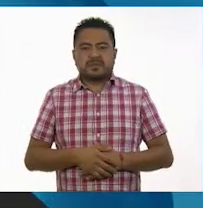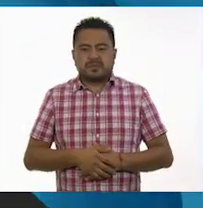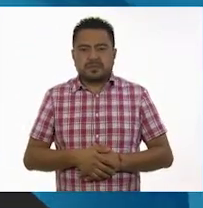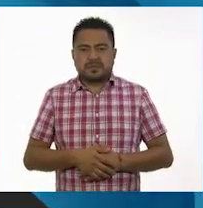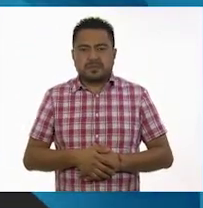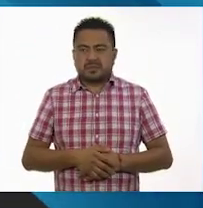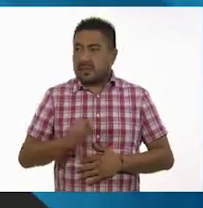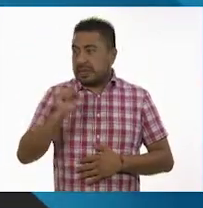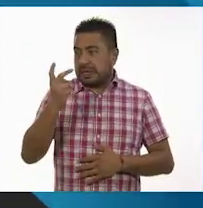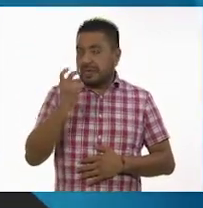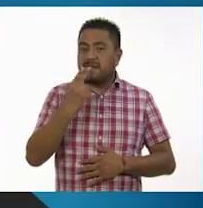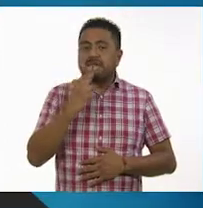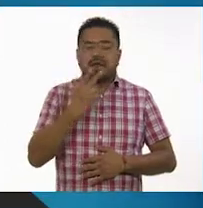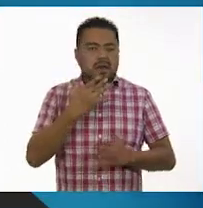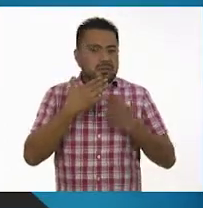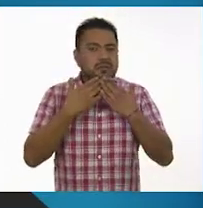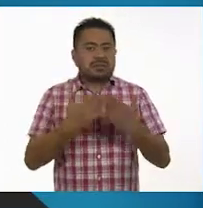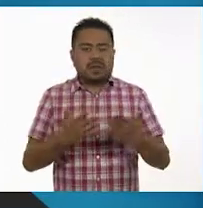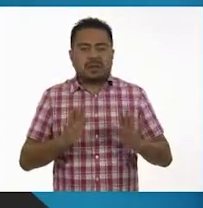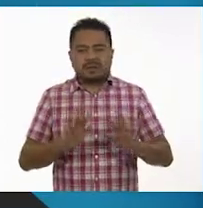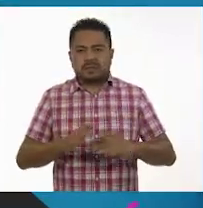Una ardilla. Muy bien.